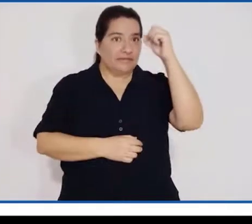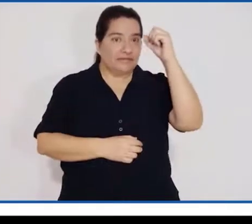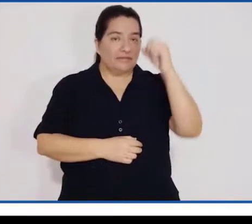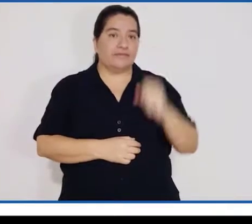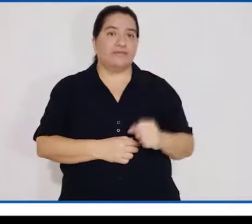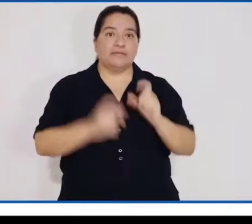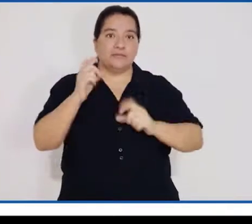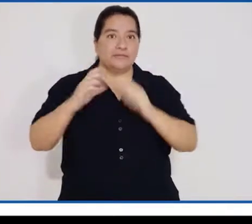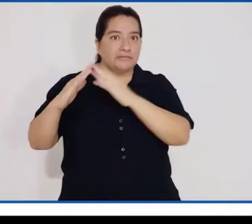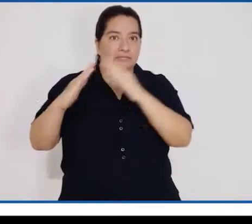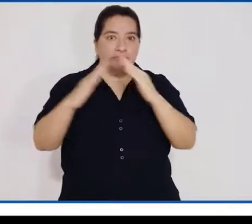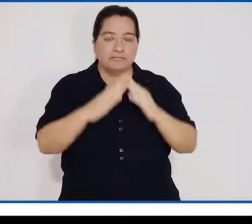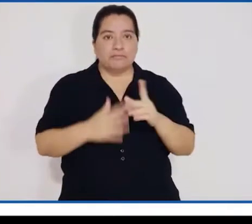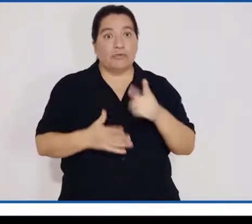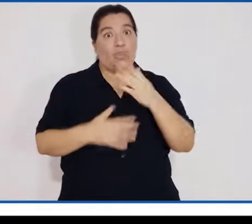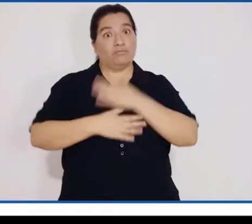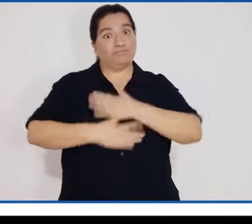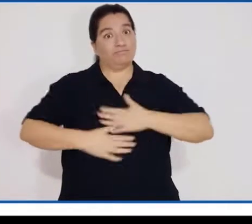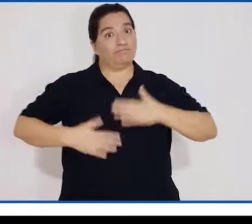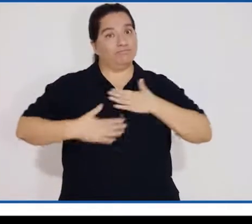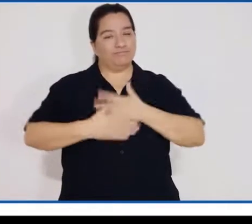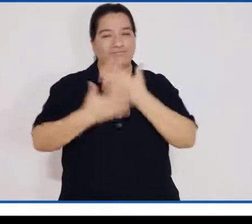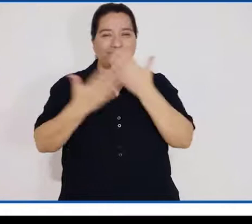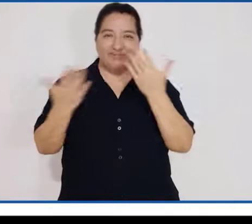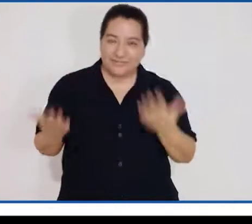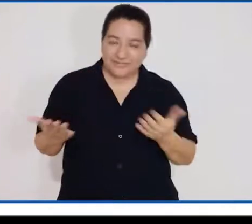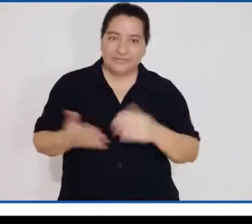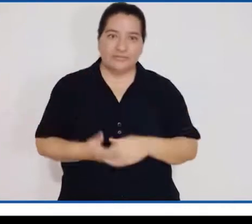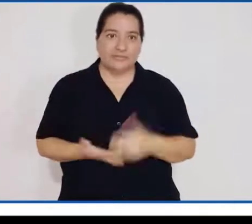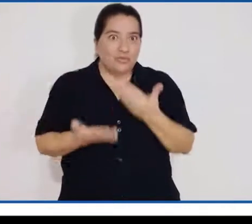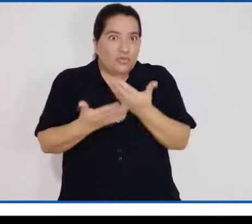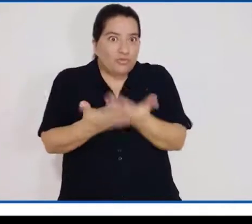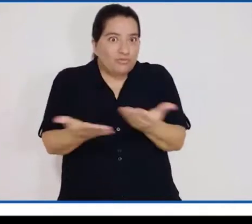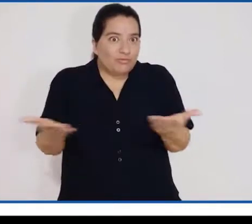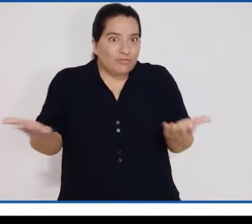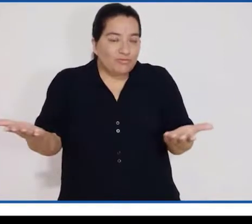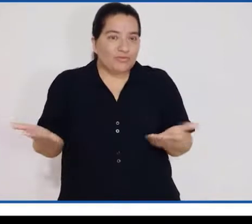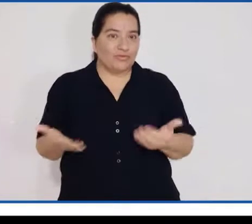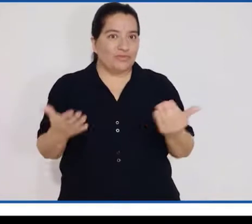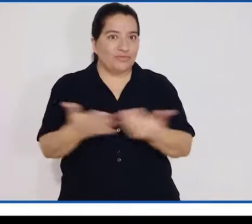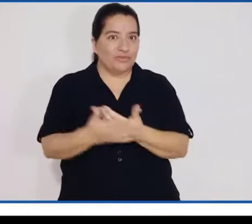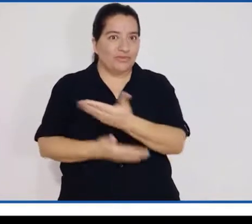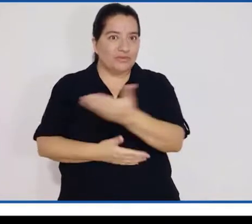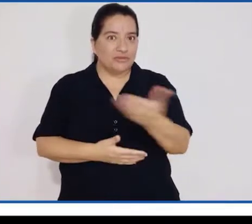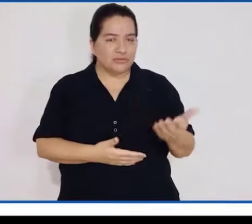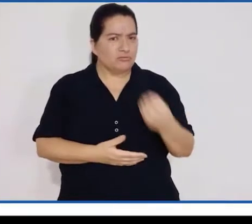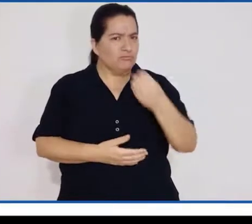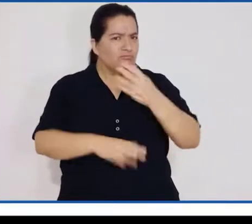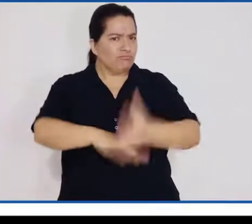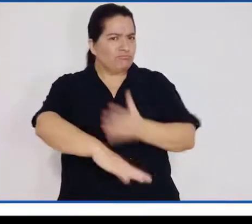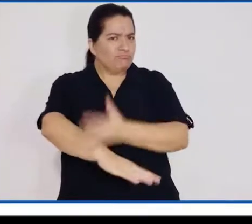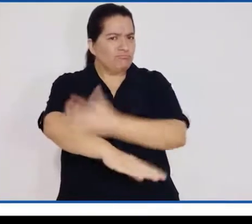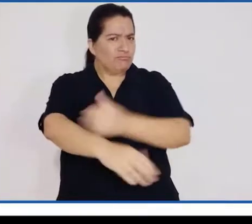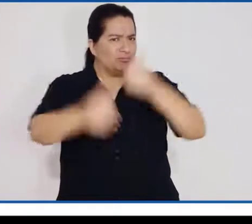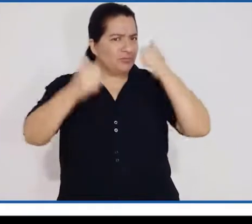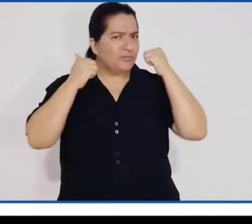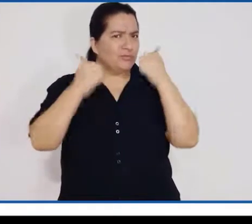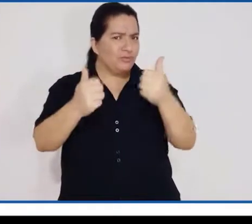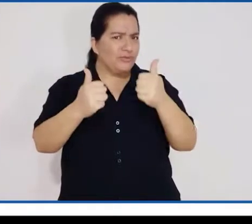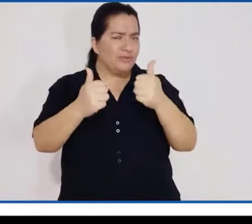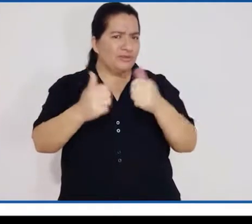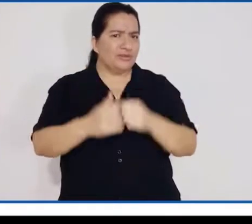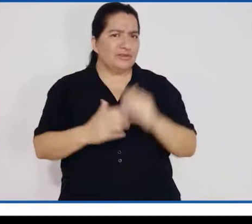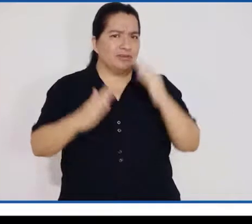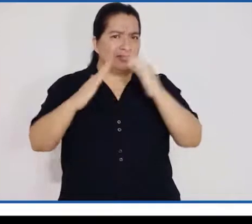que la hayas disfrutado y que tengas nuevas herramientas para ser un buen ciudadano o